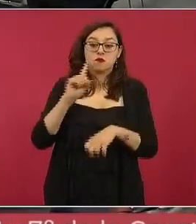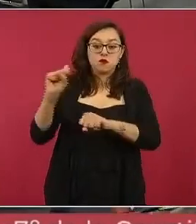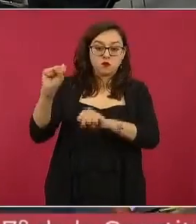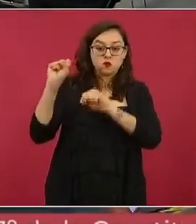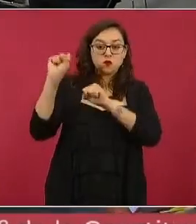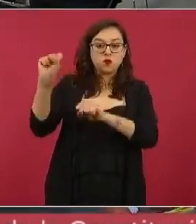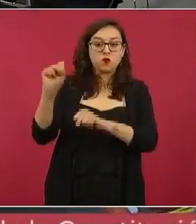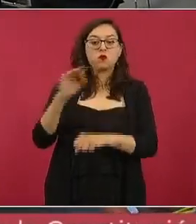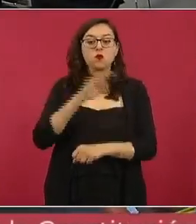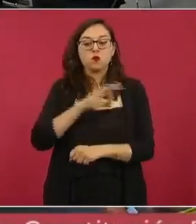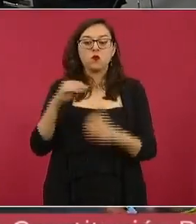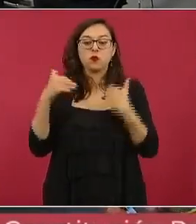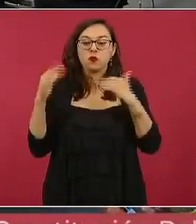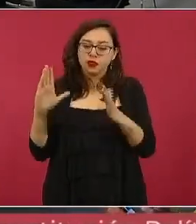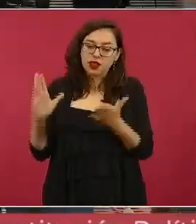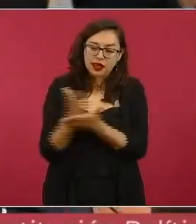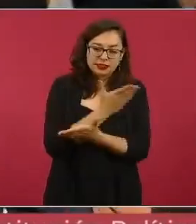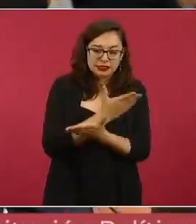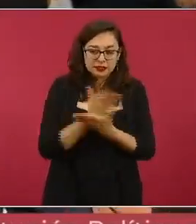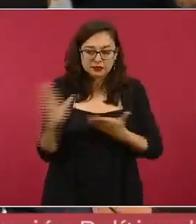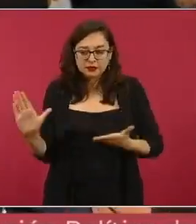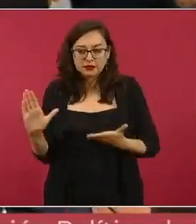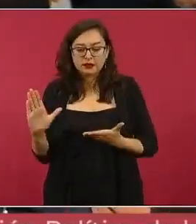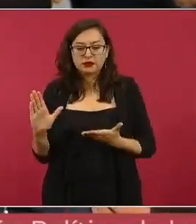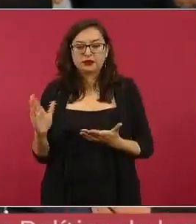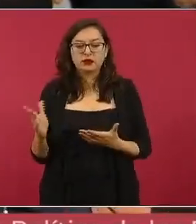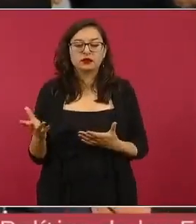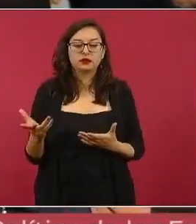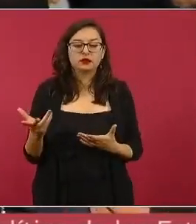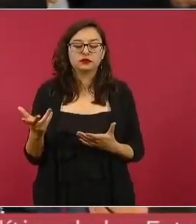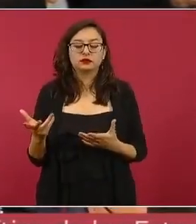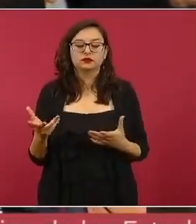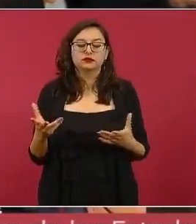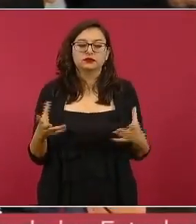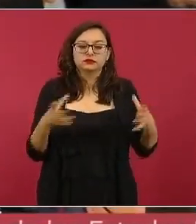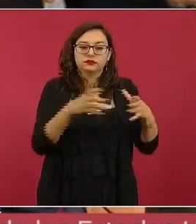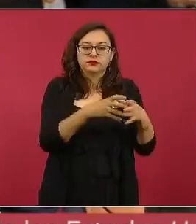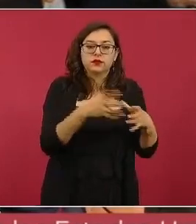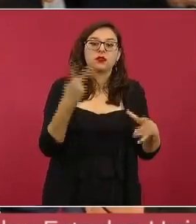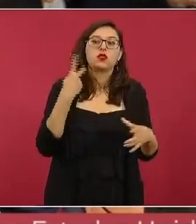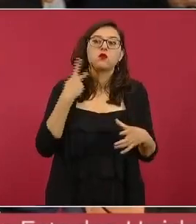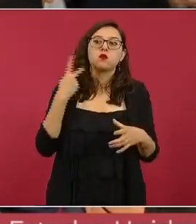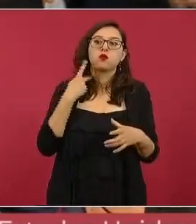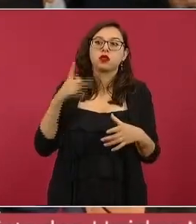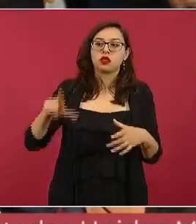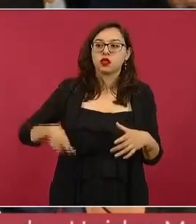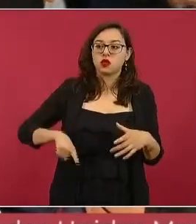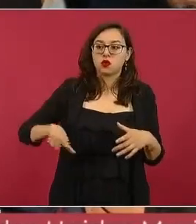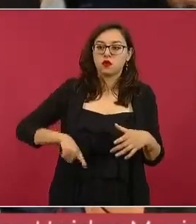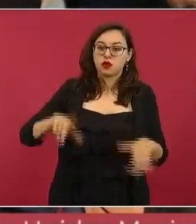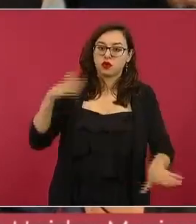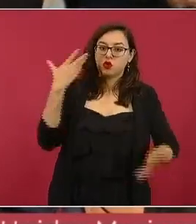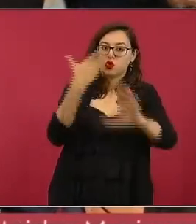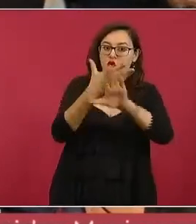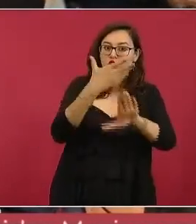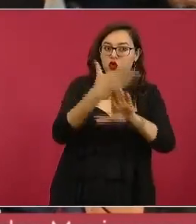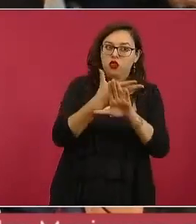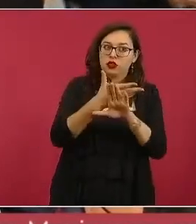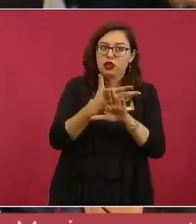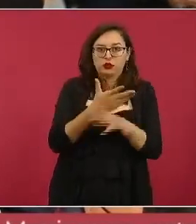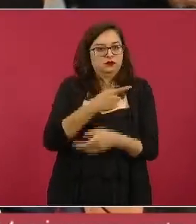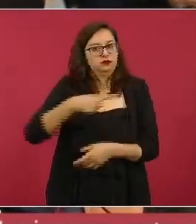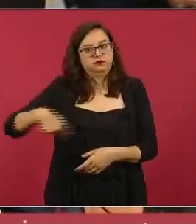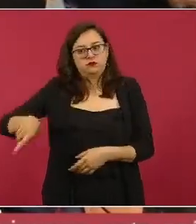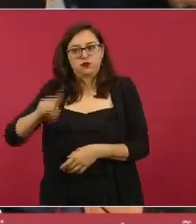pues se separe un tanto lo que es el poder y la oposición dado que bueno pues no es lo mismo el tema de la exigencia de las